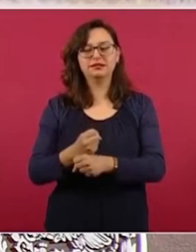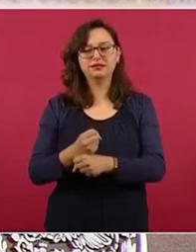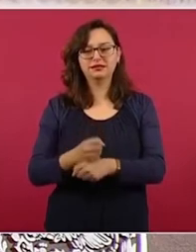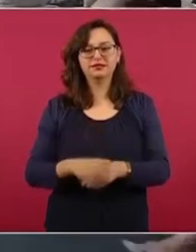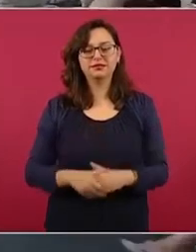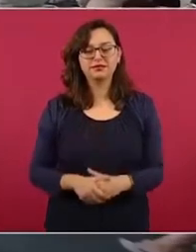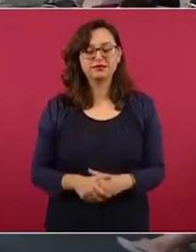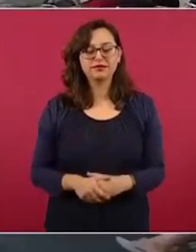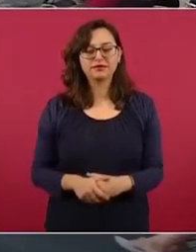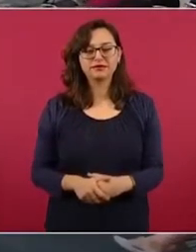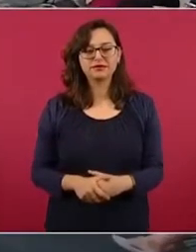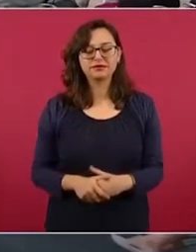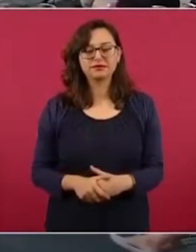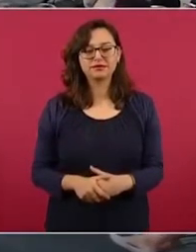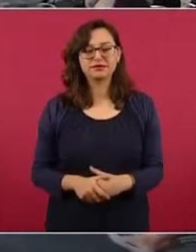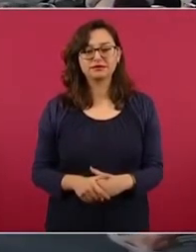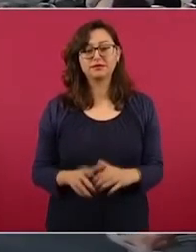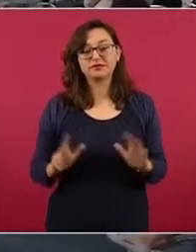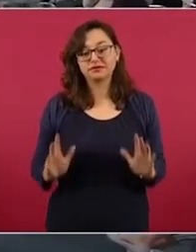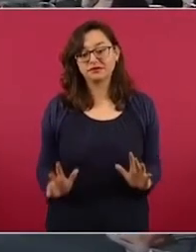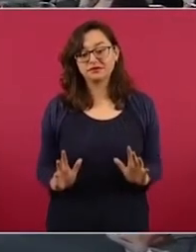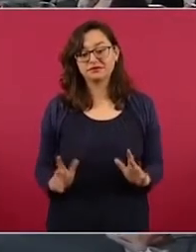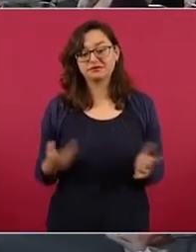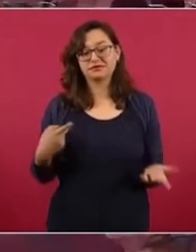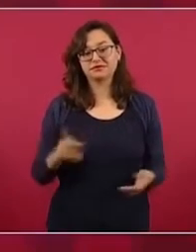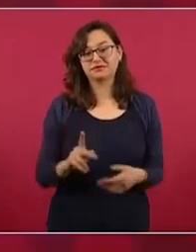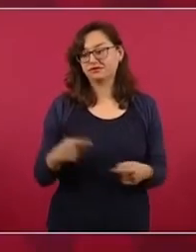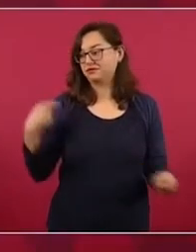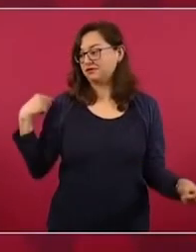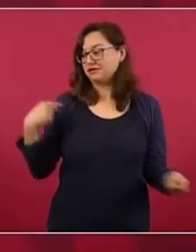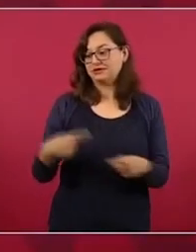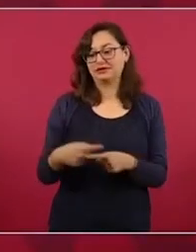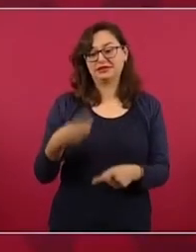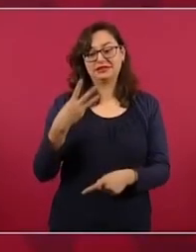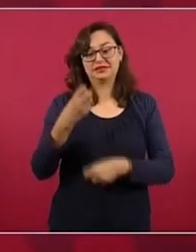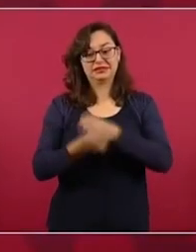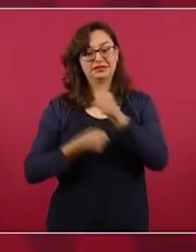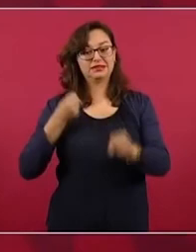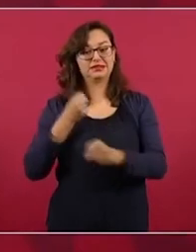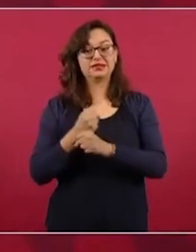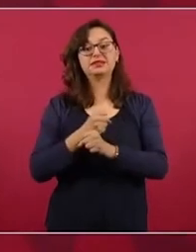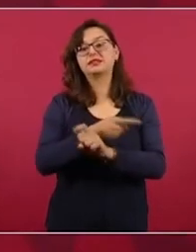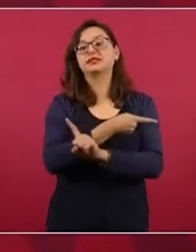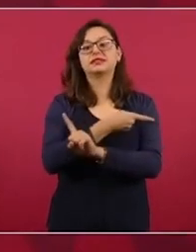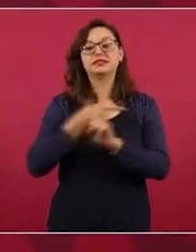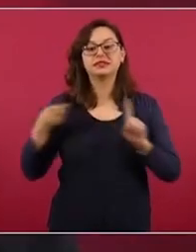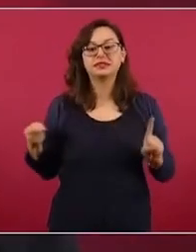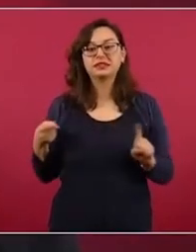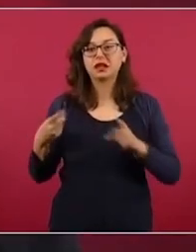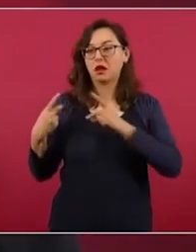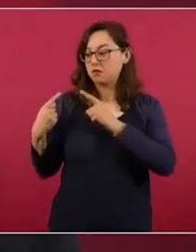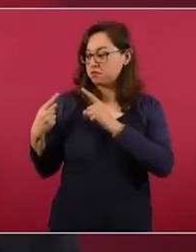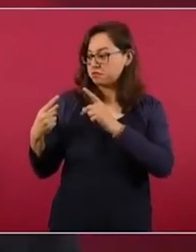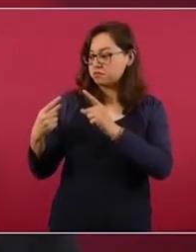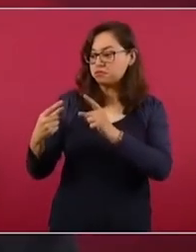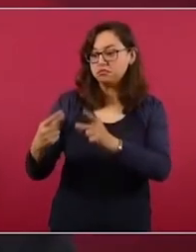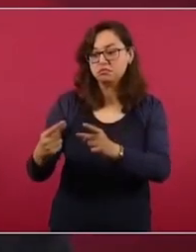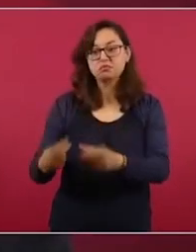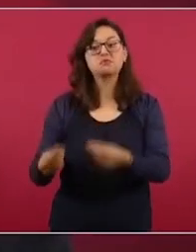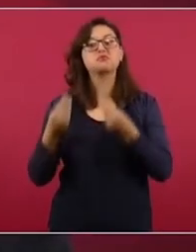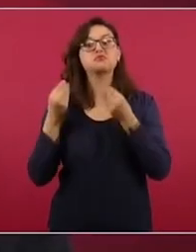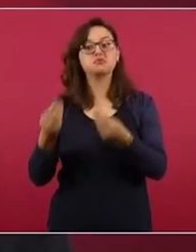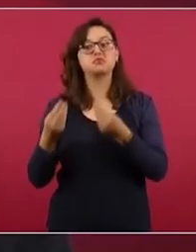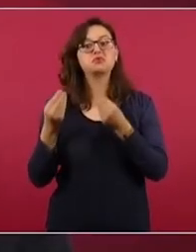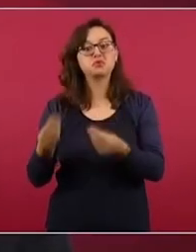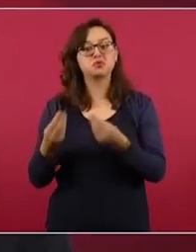Claro que si en menos de cuatro años hemos hecho bastante, aún con